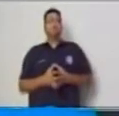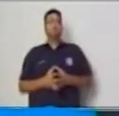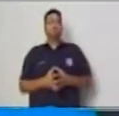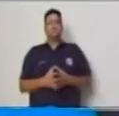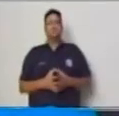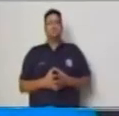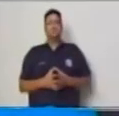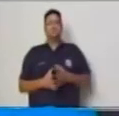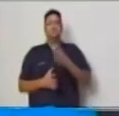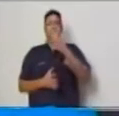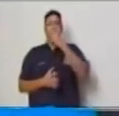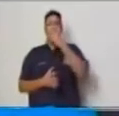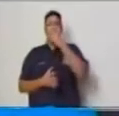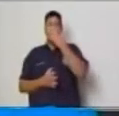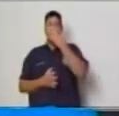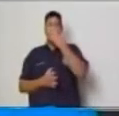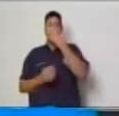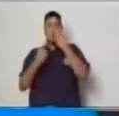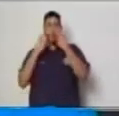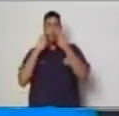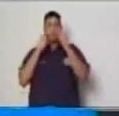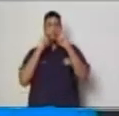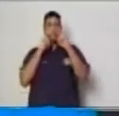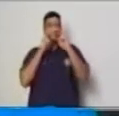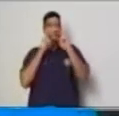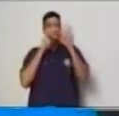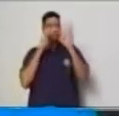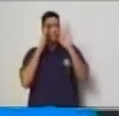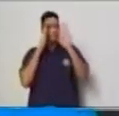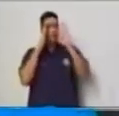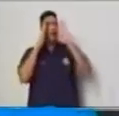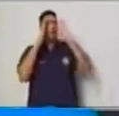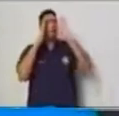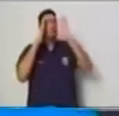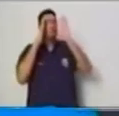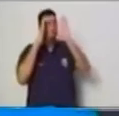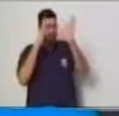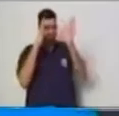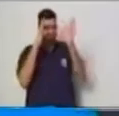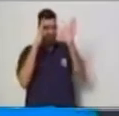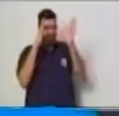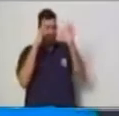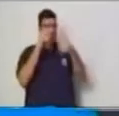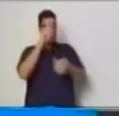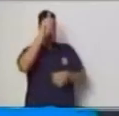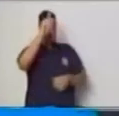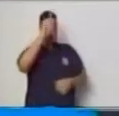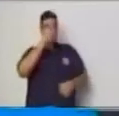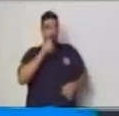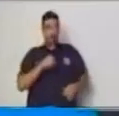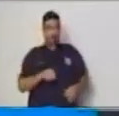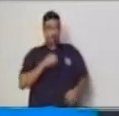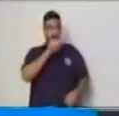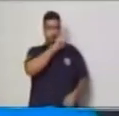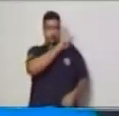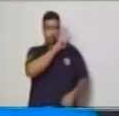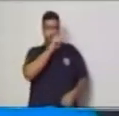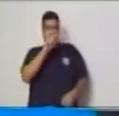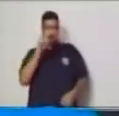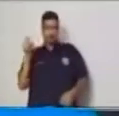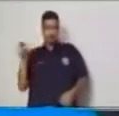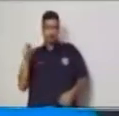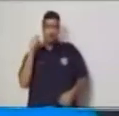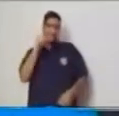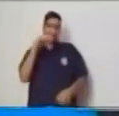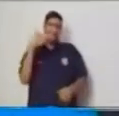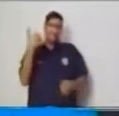Obsérvalo detenidamente y es un plano cartesiano como el que has elaborado en la clase anterior.